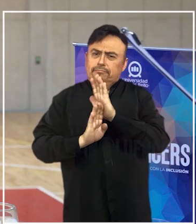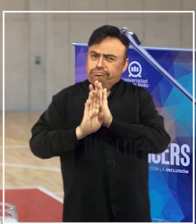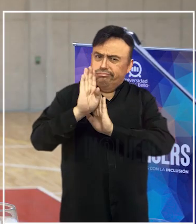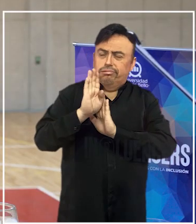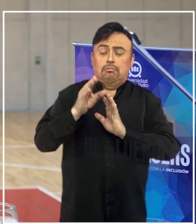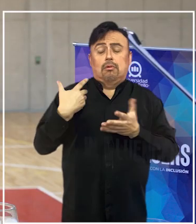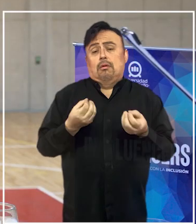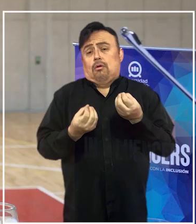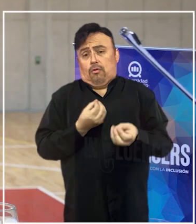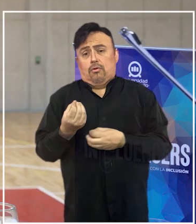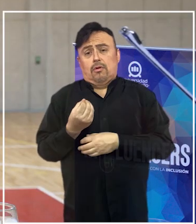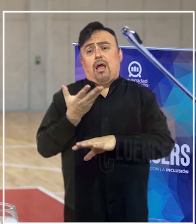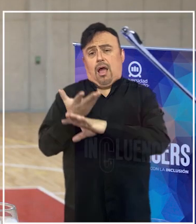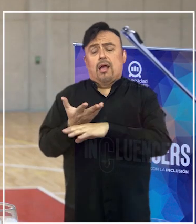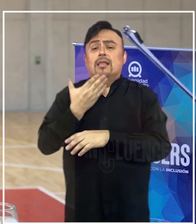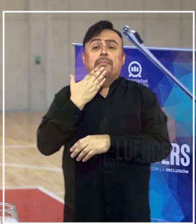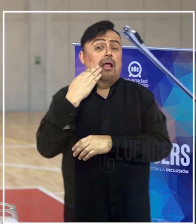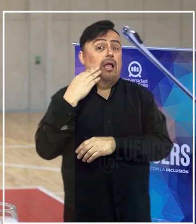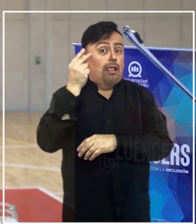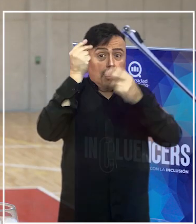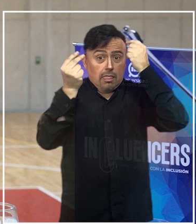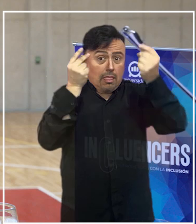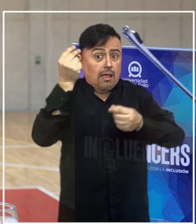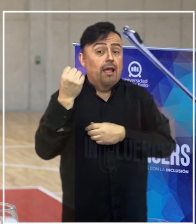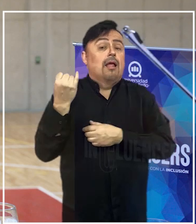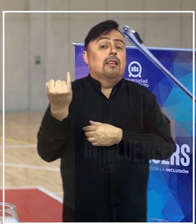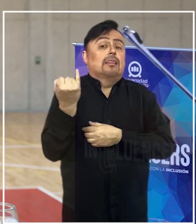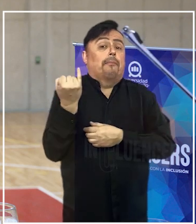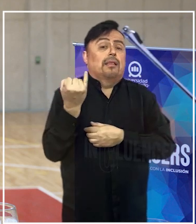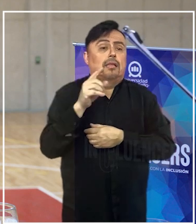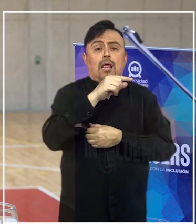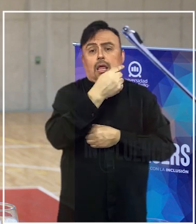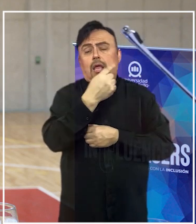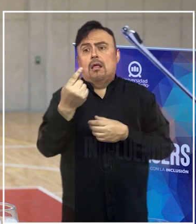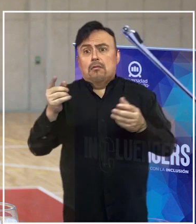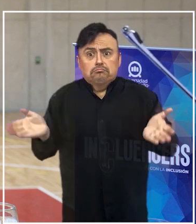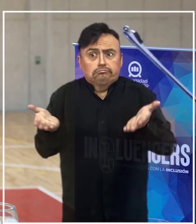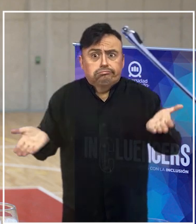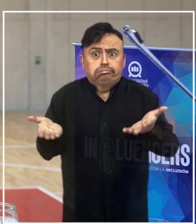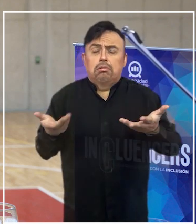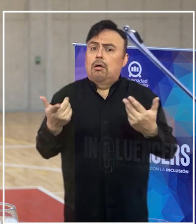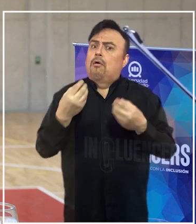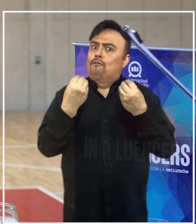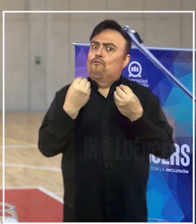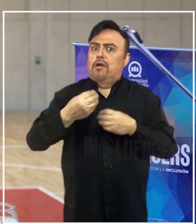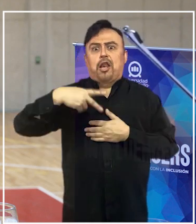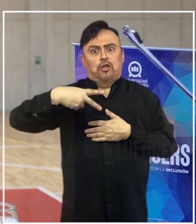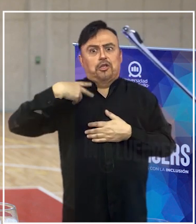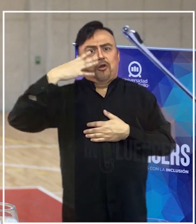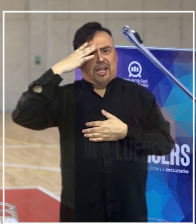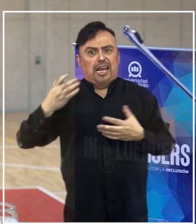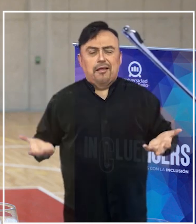también entendemos que hay iniciativas privadas que se han ido estimulando. Creo que esa es una muy buena noticia.